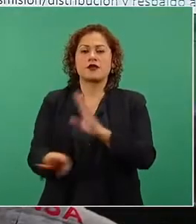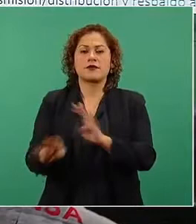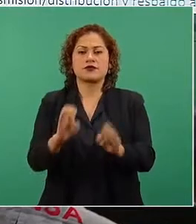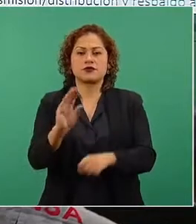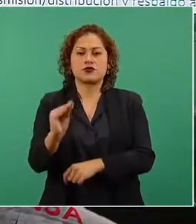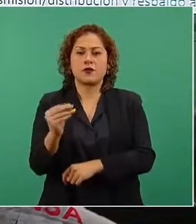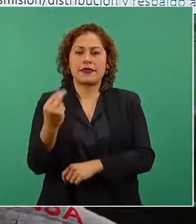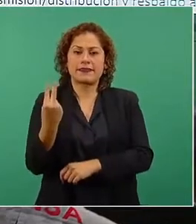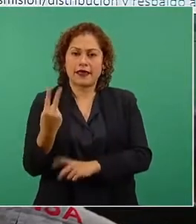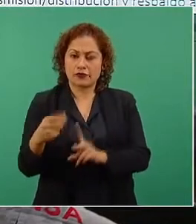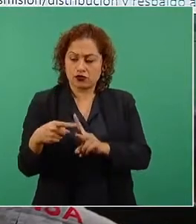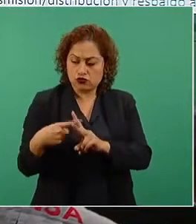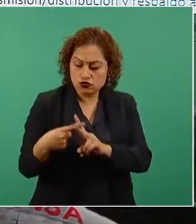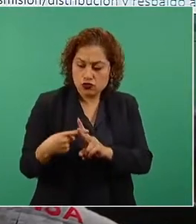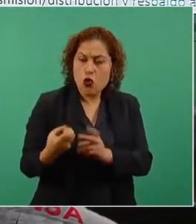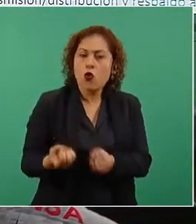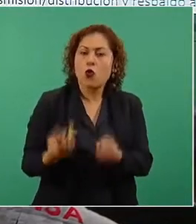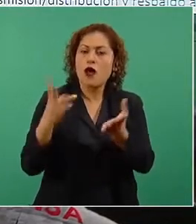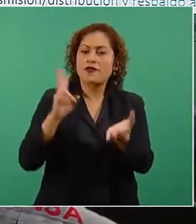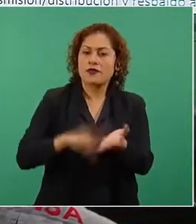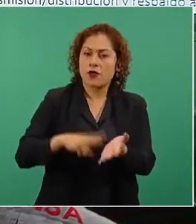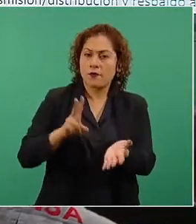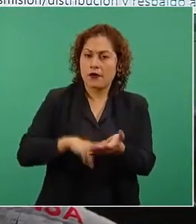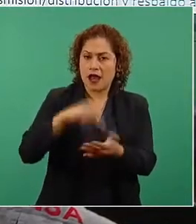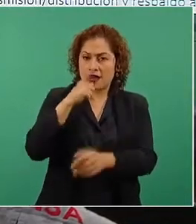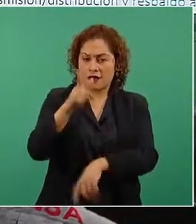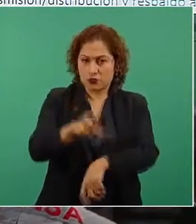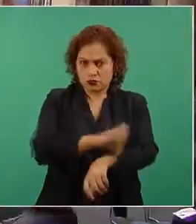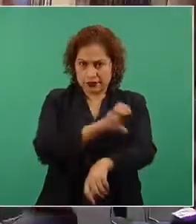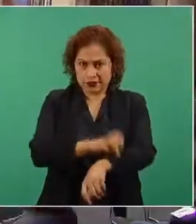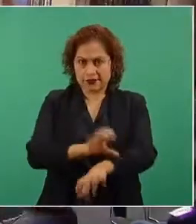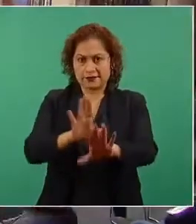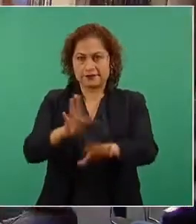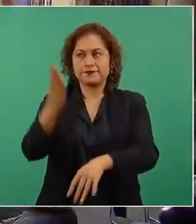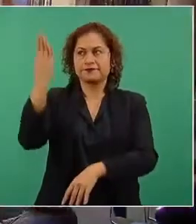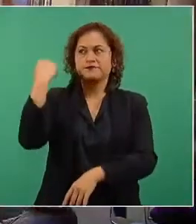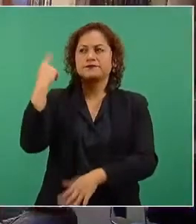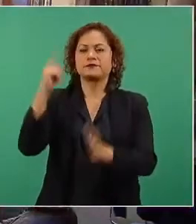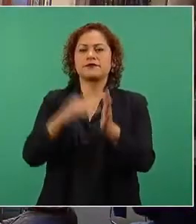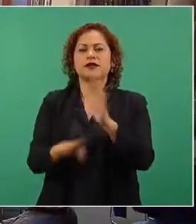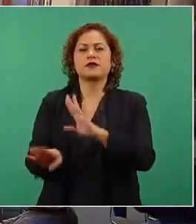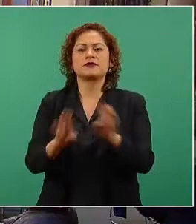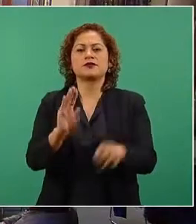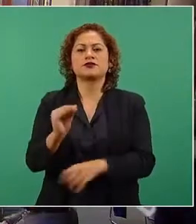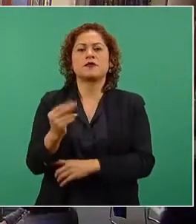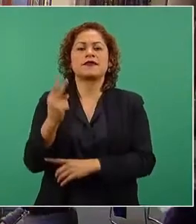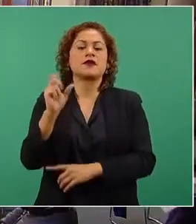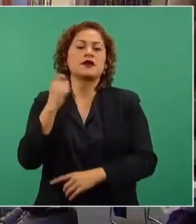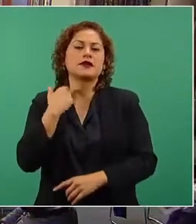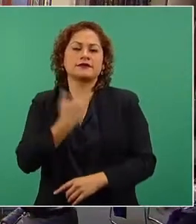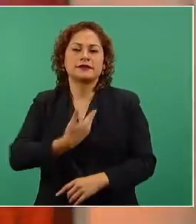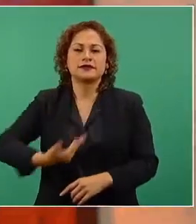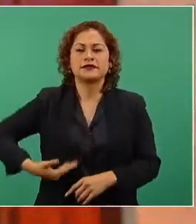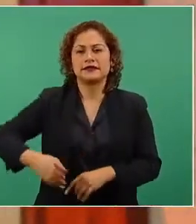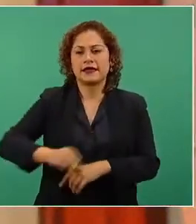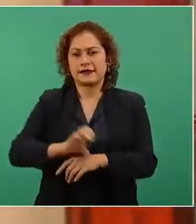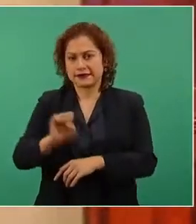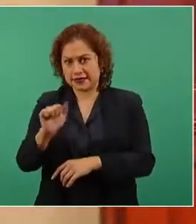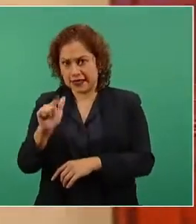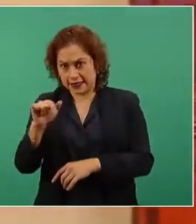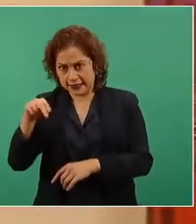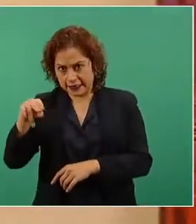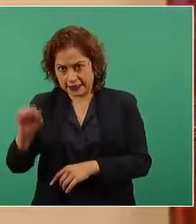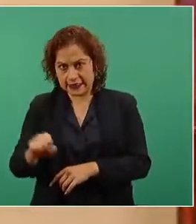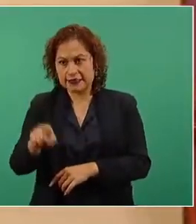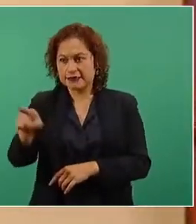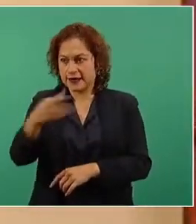fecha. O con el 92 empiezan las reformas de Carlos Salinas. Y tiene razón el presidente cuando dice que